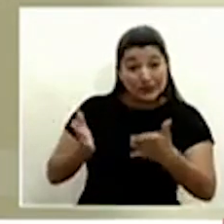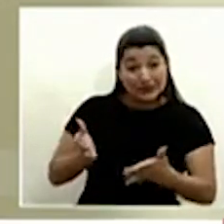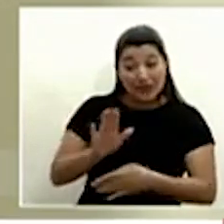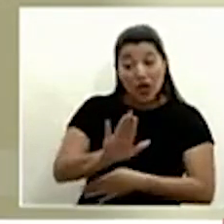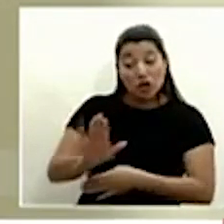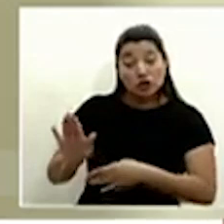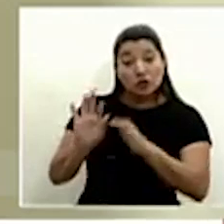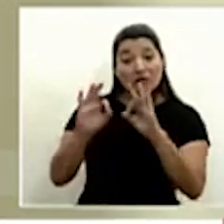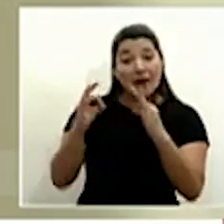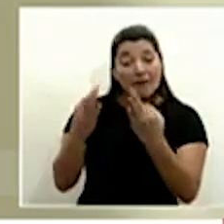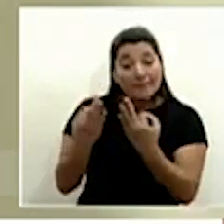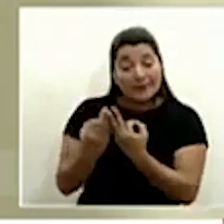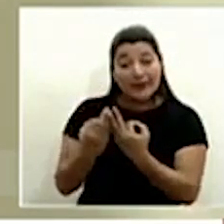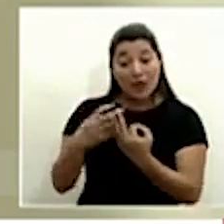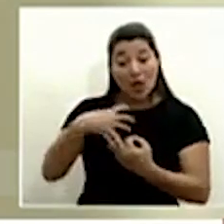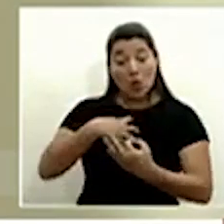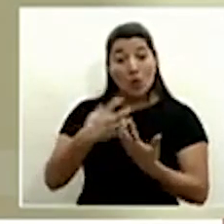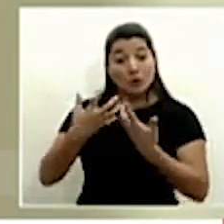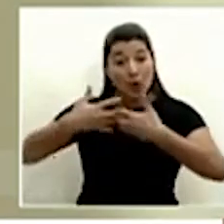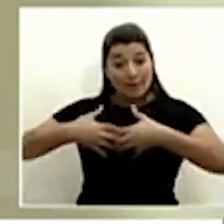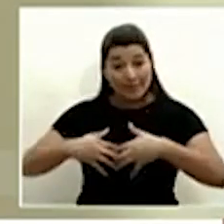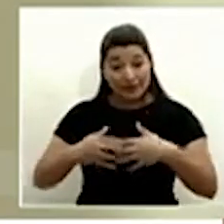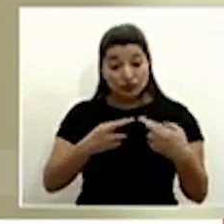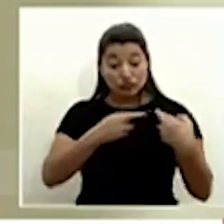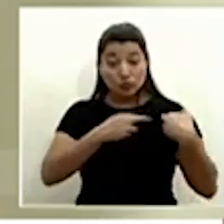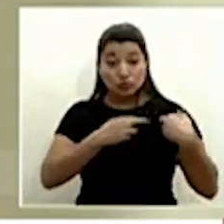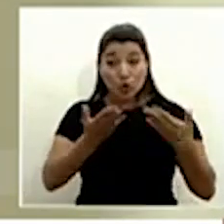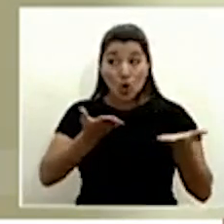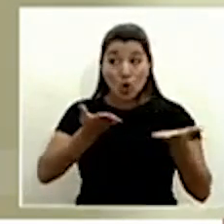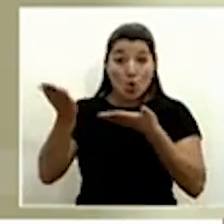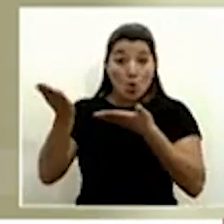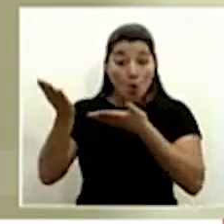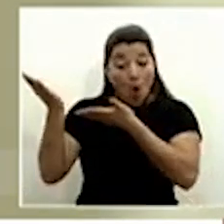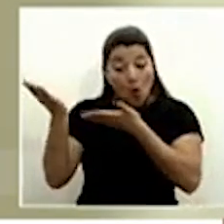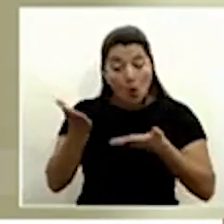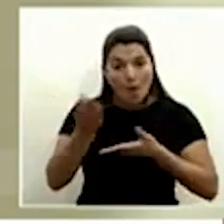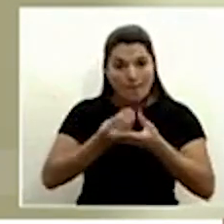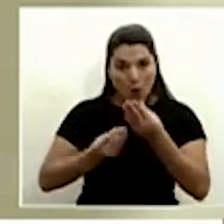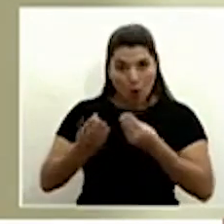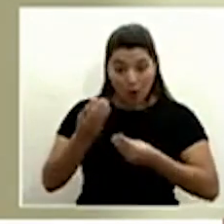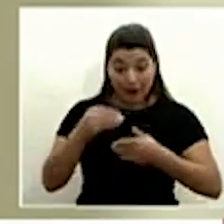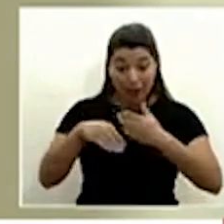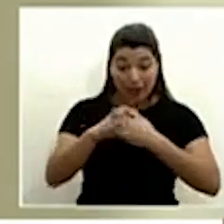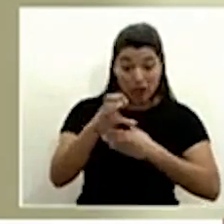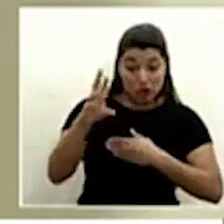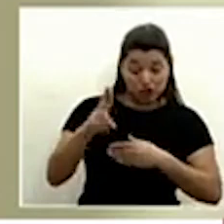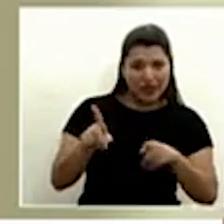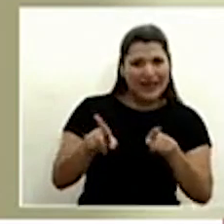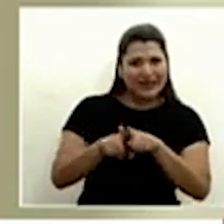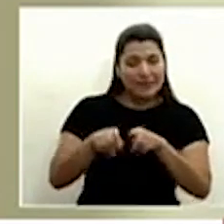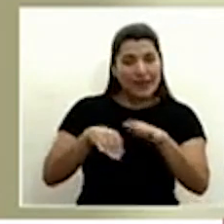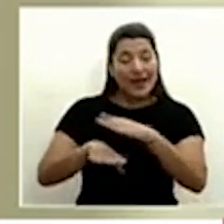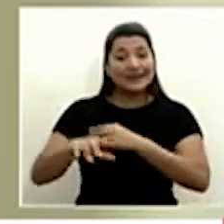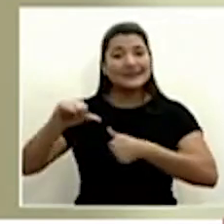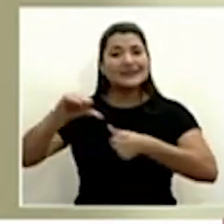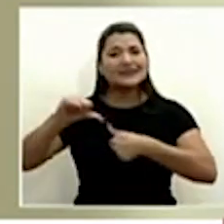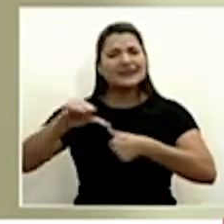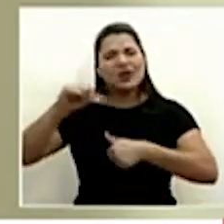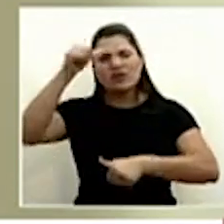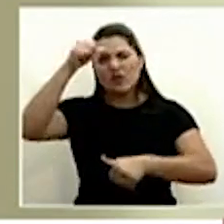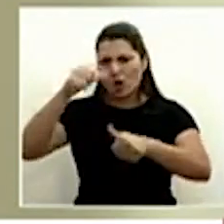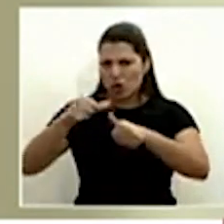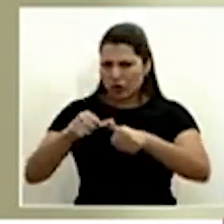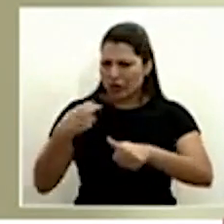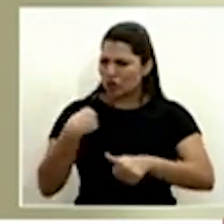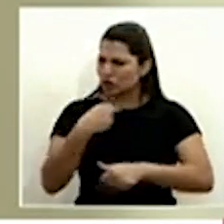a los empresarios que importan y que exportan no sólo de nuestro país, sino de la región, que nuestras fronteras siempre